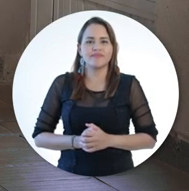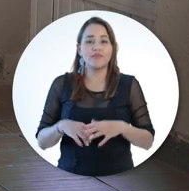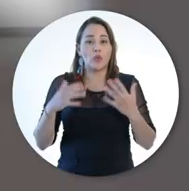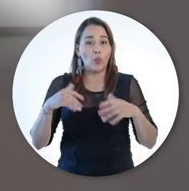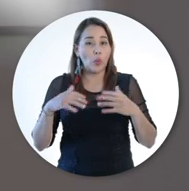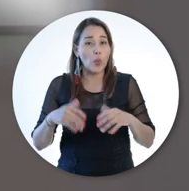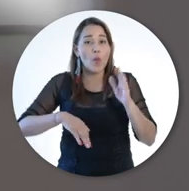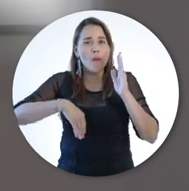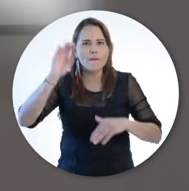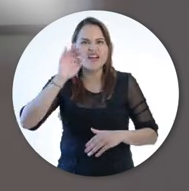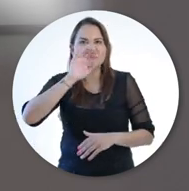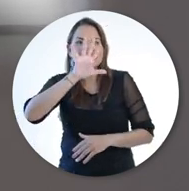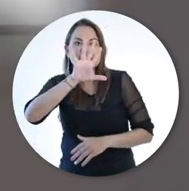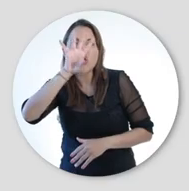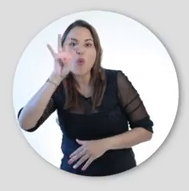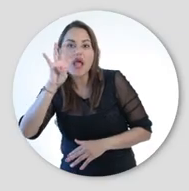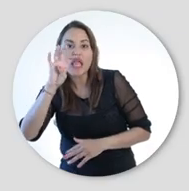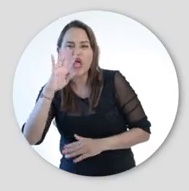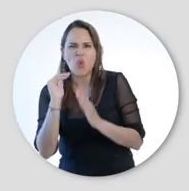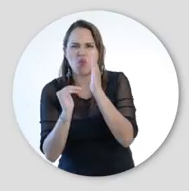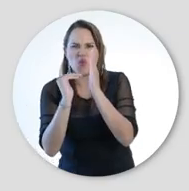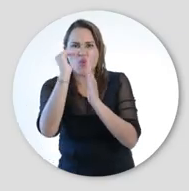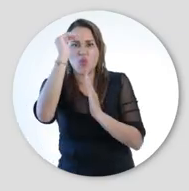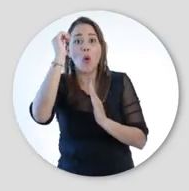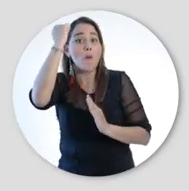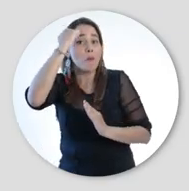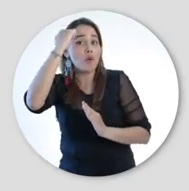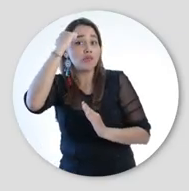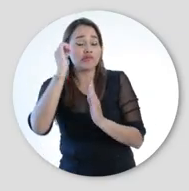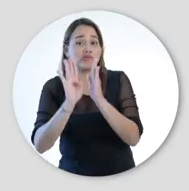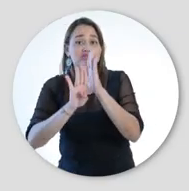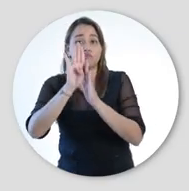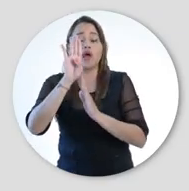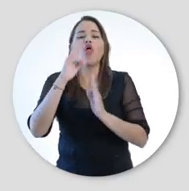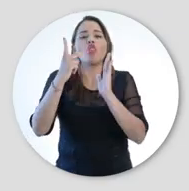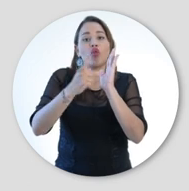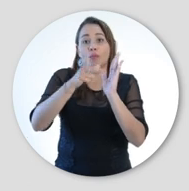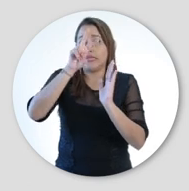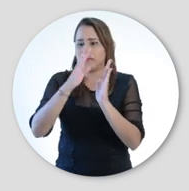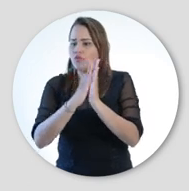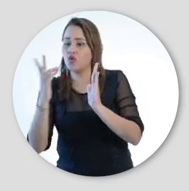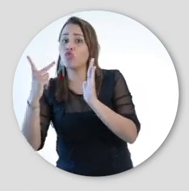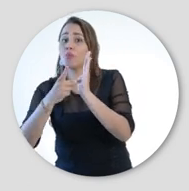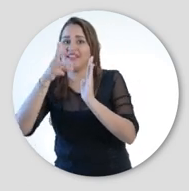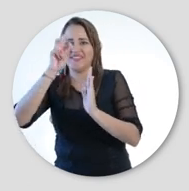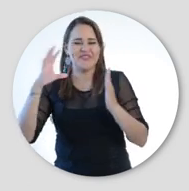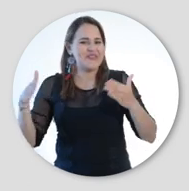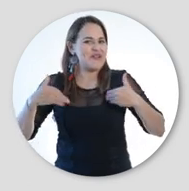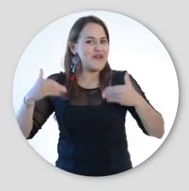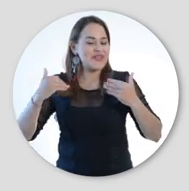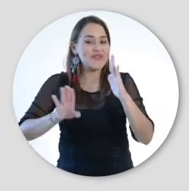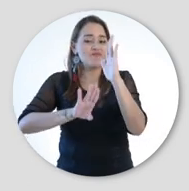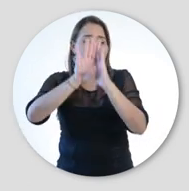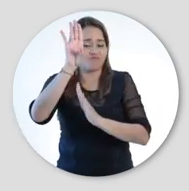Hemos obtenido 59 ascensos en nuestro profesorado Entre el 2017 y el 2019 Estamos felices del